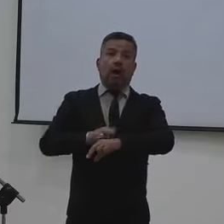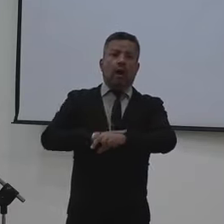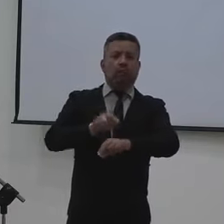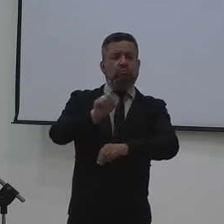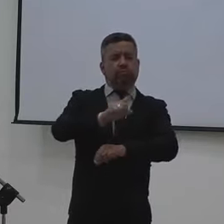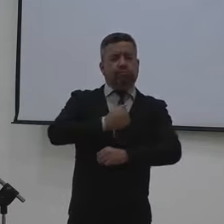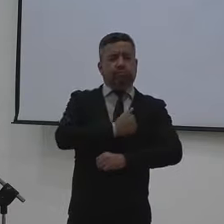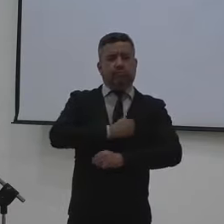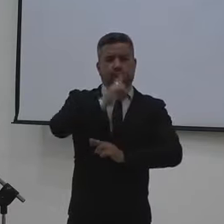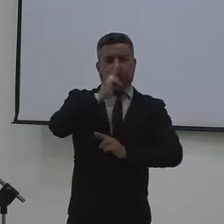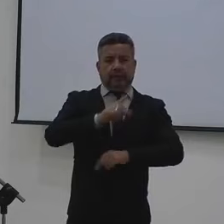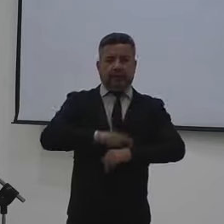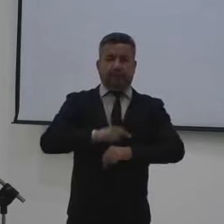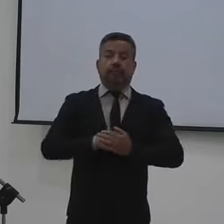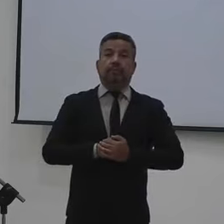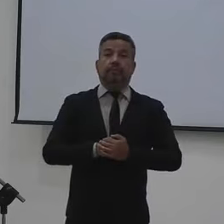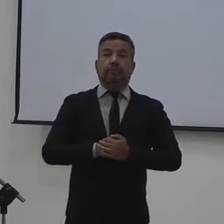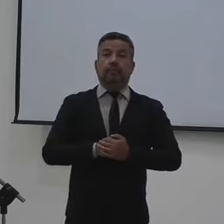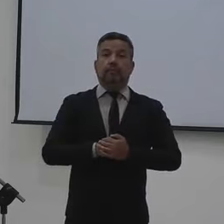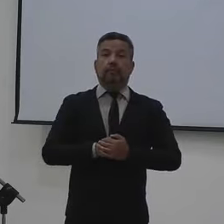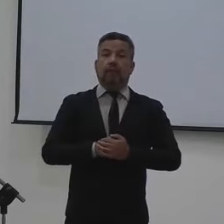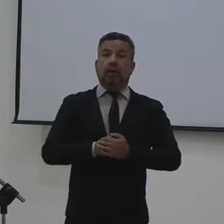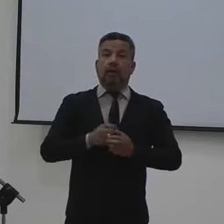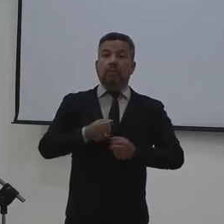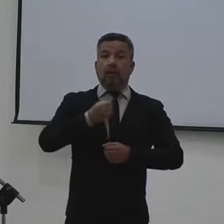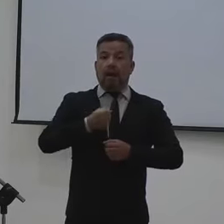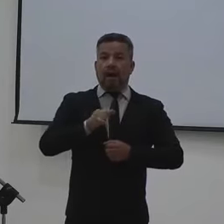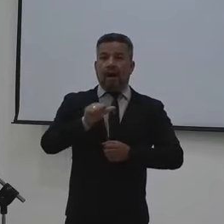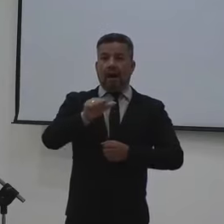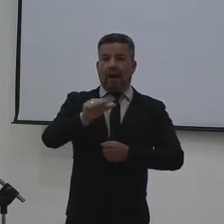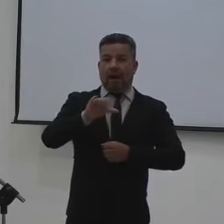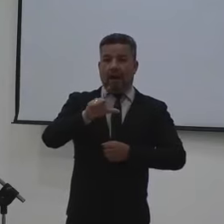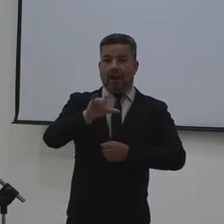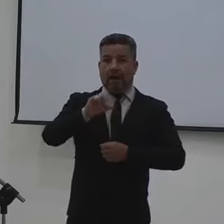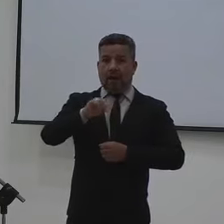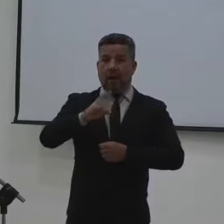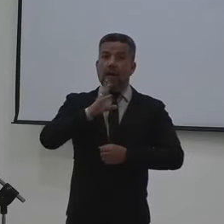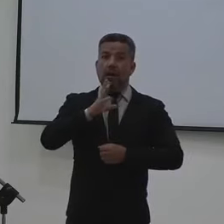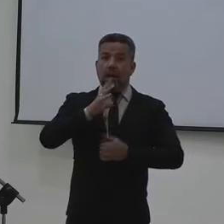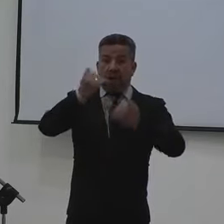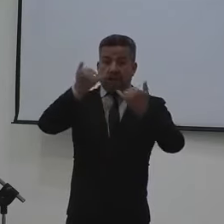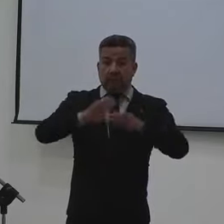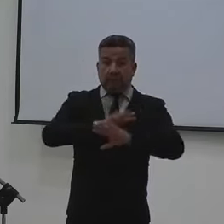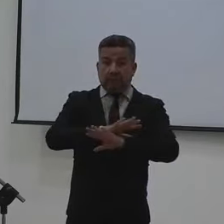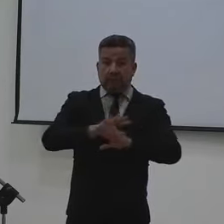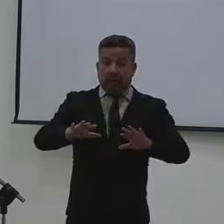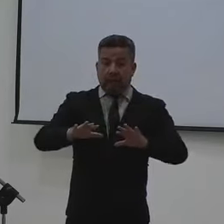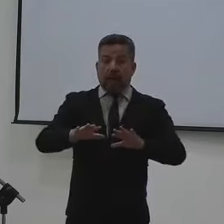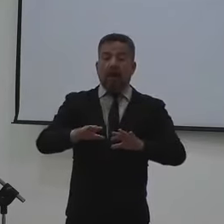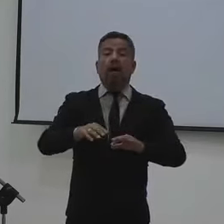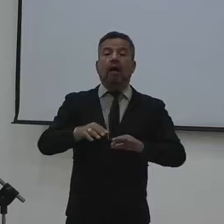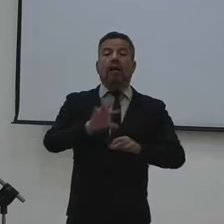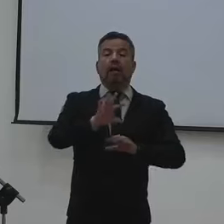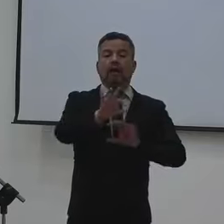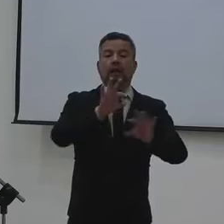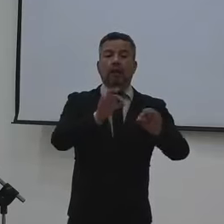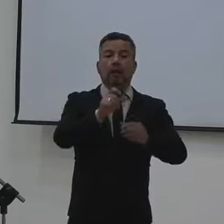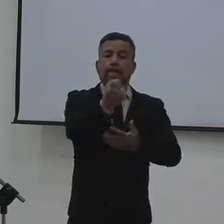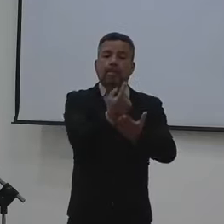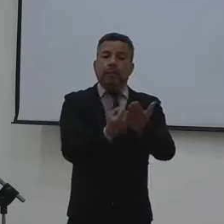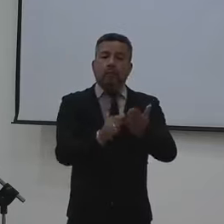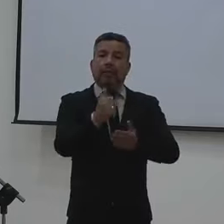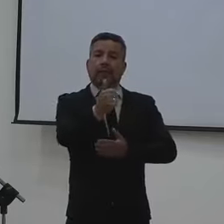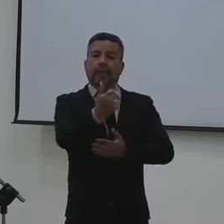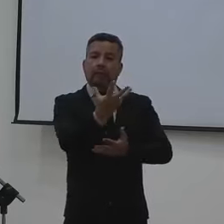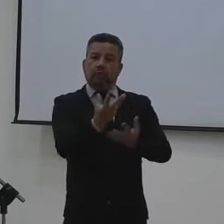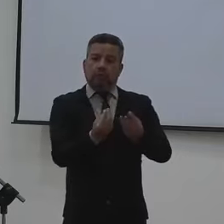minutos para cada participación. Al término de la intervención de la doctora Lina Barrera, viceministra del Deporte, escogeremos 10